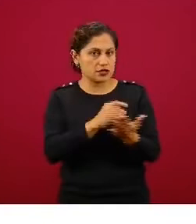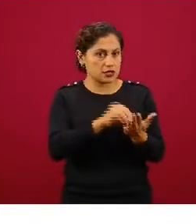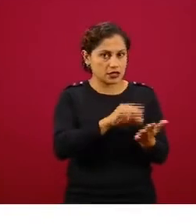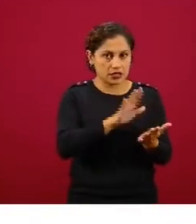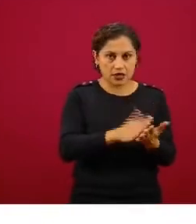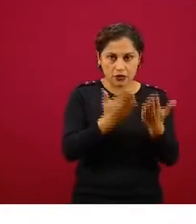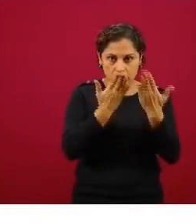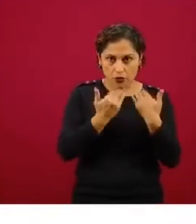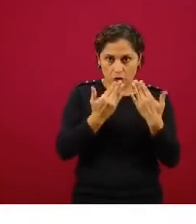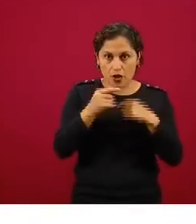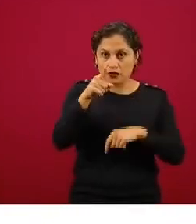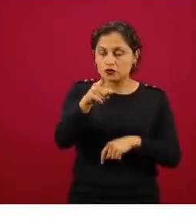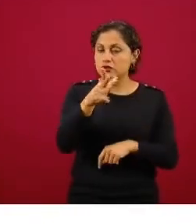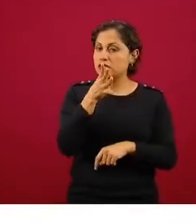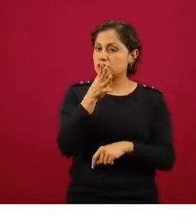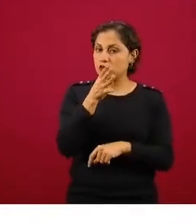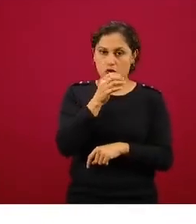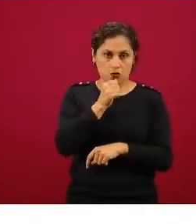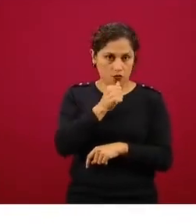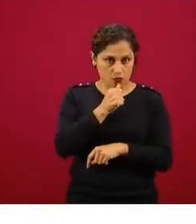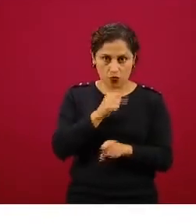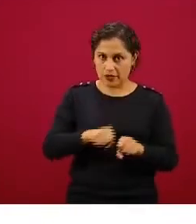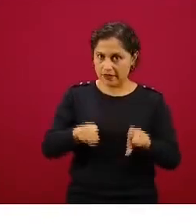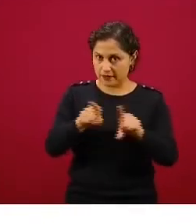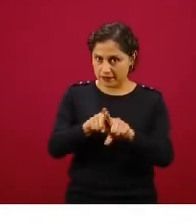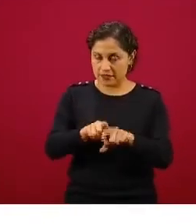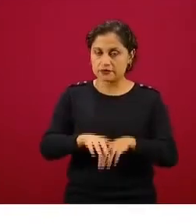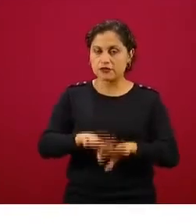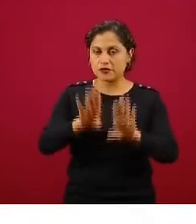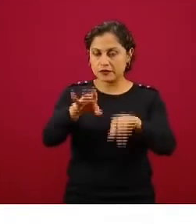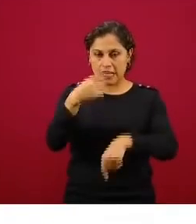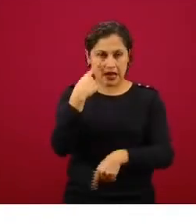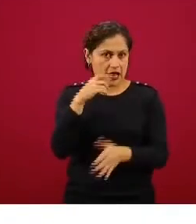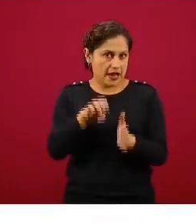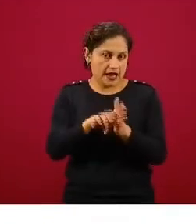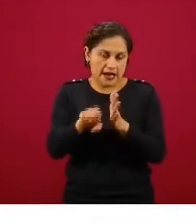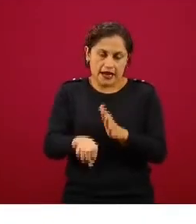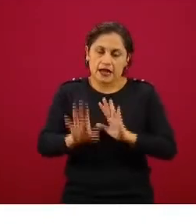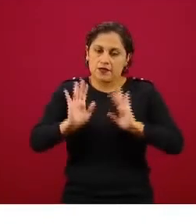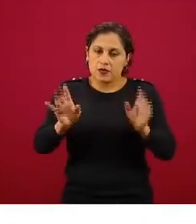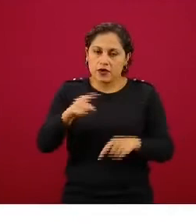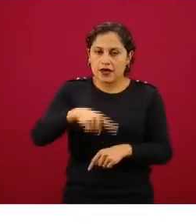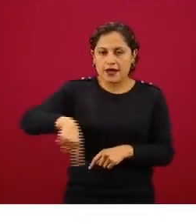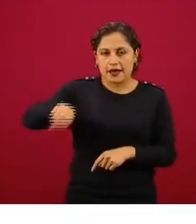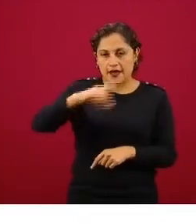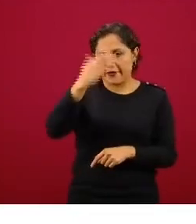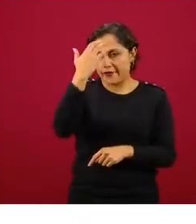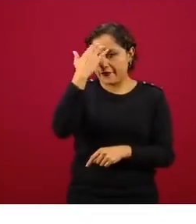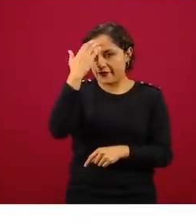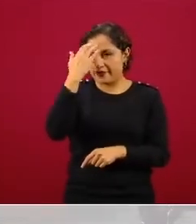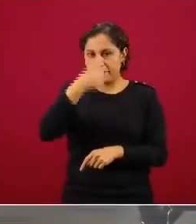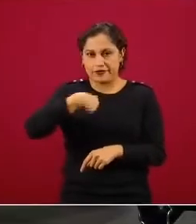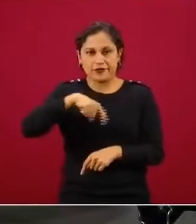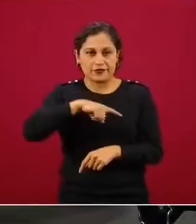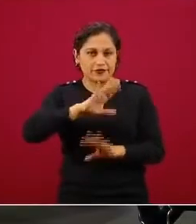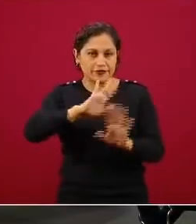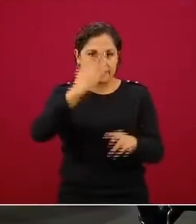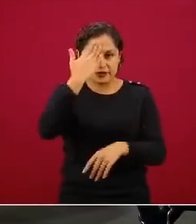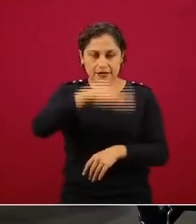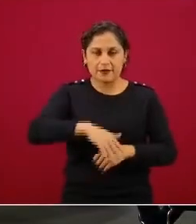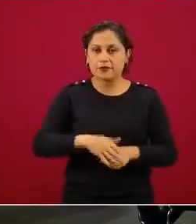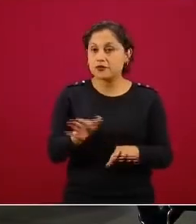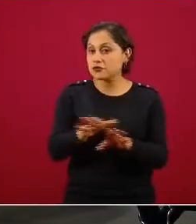iniciar esas líneas de producción. Un ejemplo que ha sido muy útil y que ya todos que nos hemos estado involucrados lo conocemos,